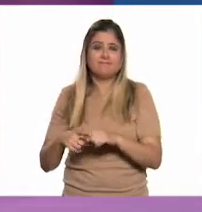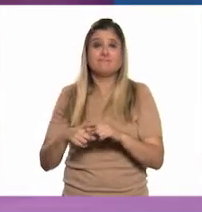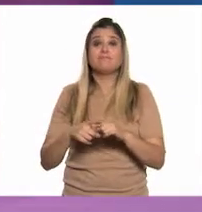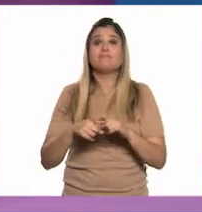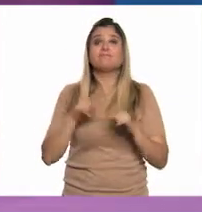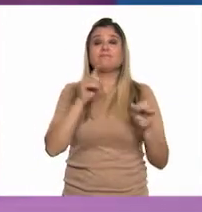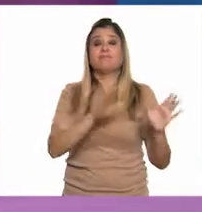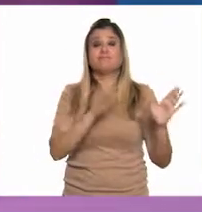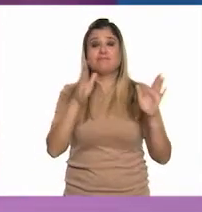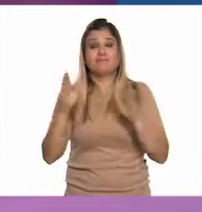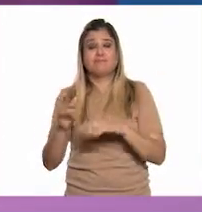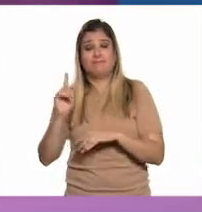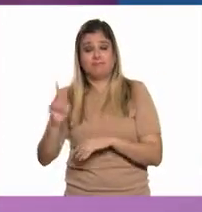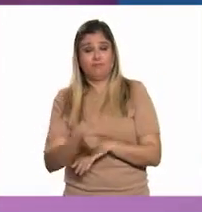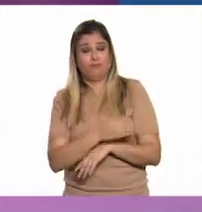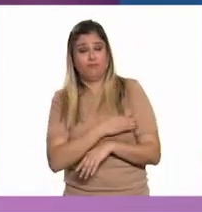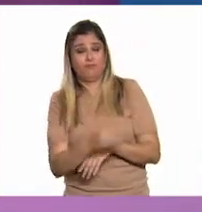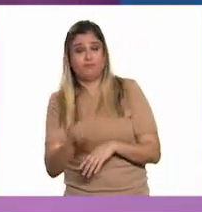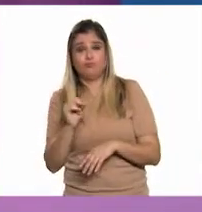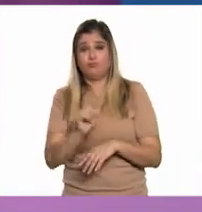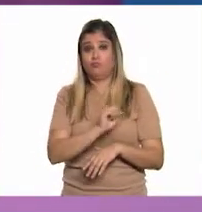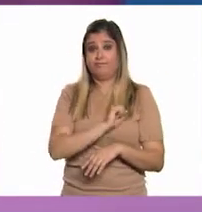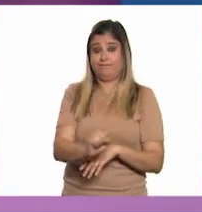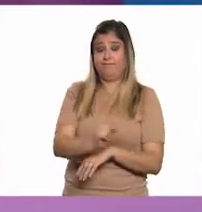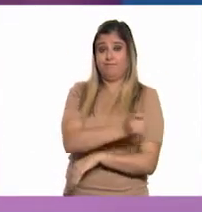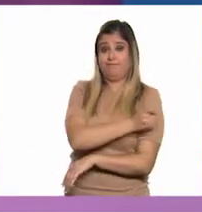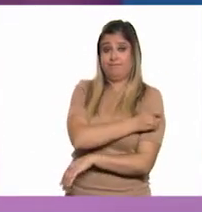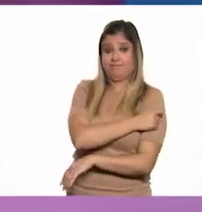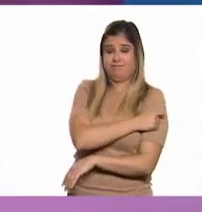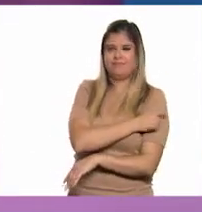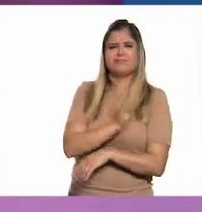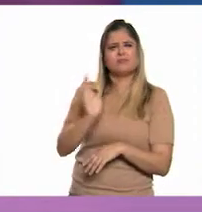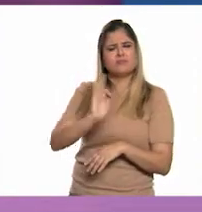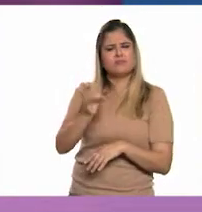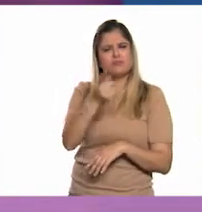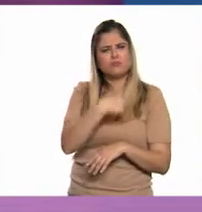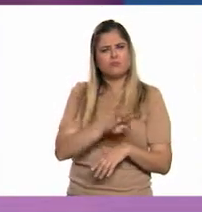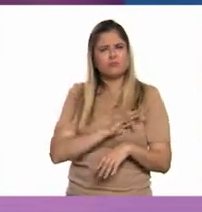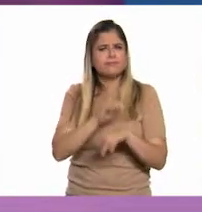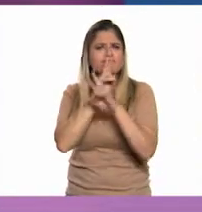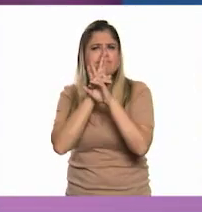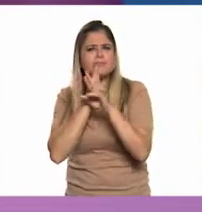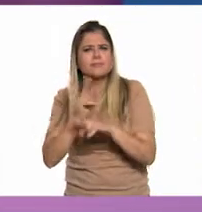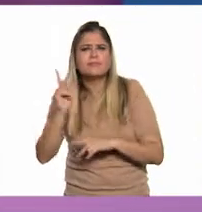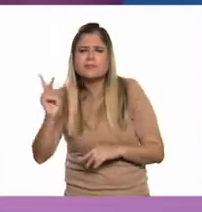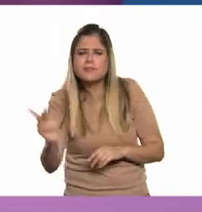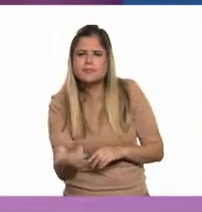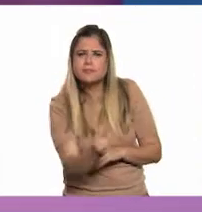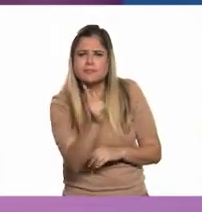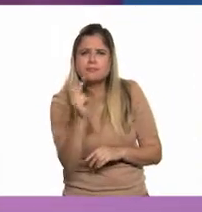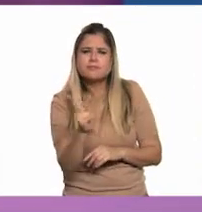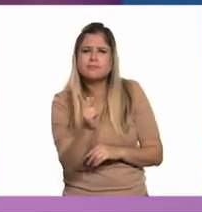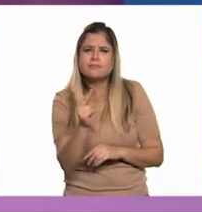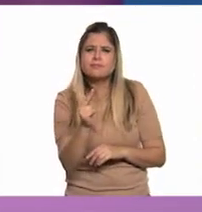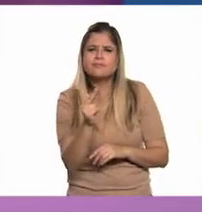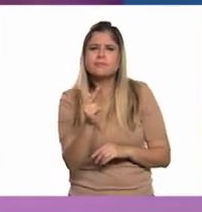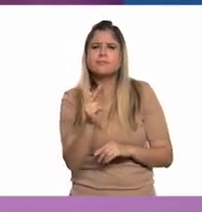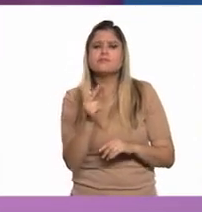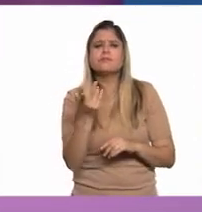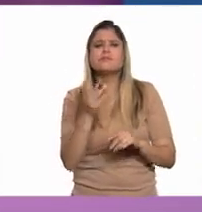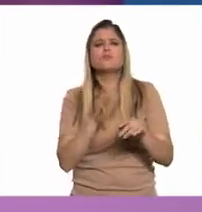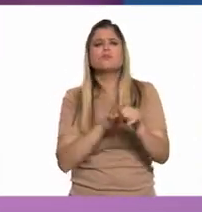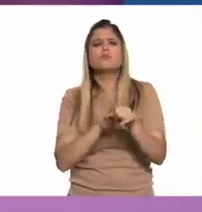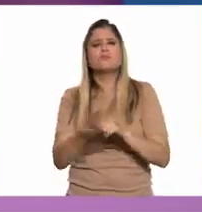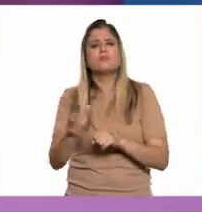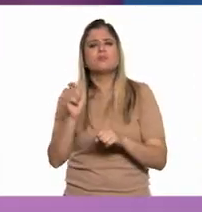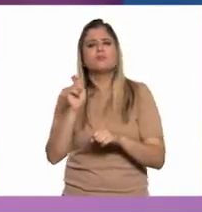vez de son buenas o malas las vacunas, tal vez podríamos responder a la pregunta de ¿cuáles